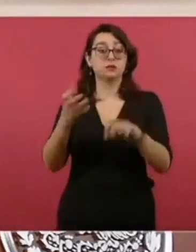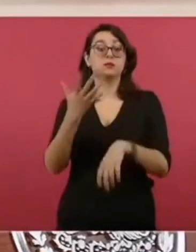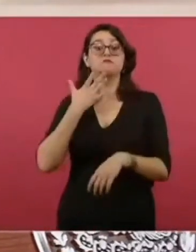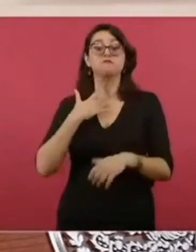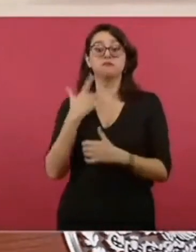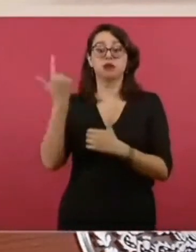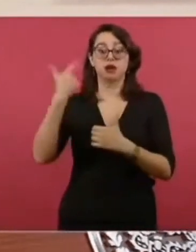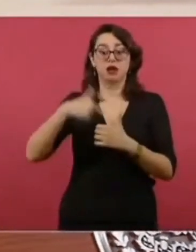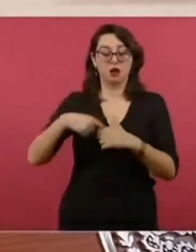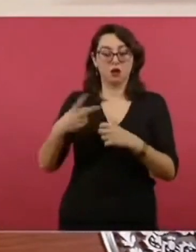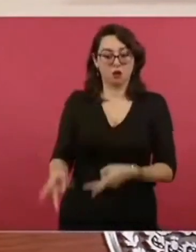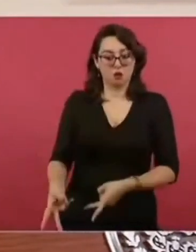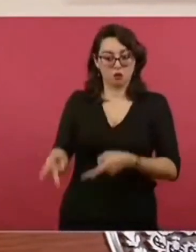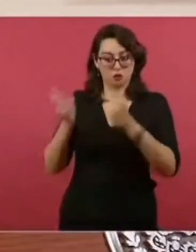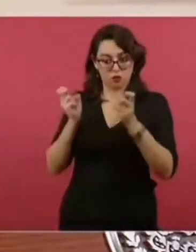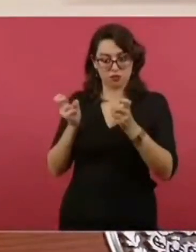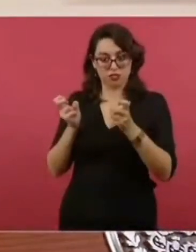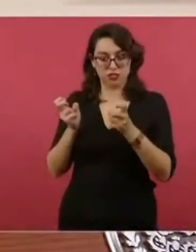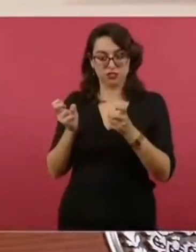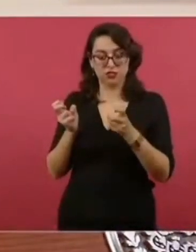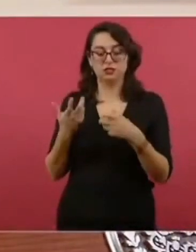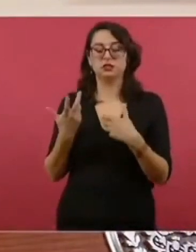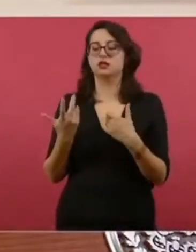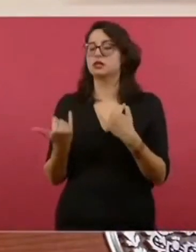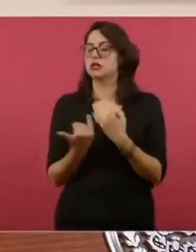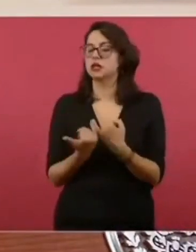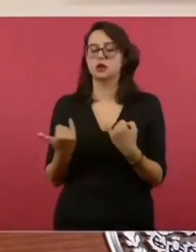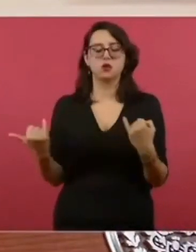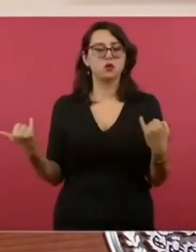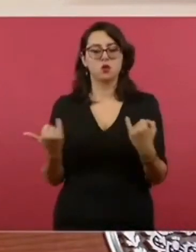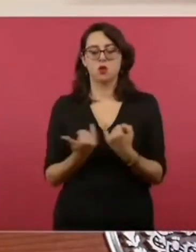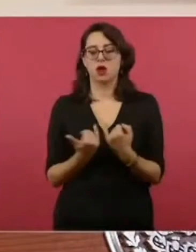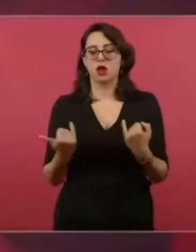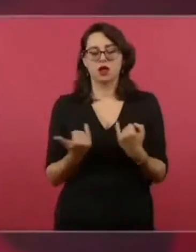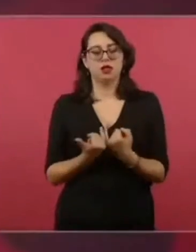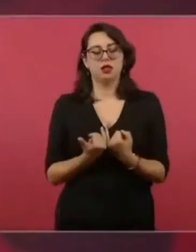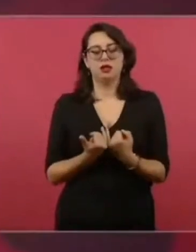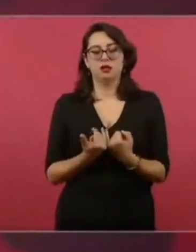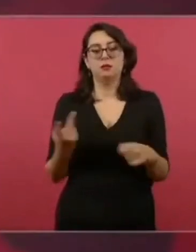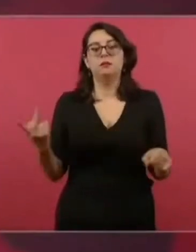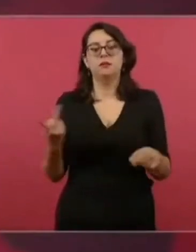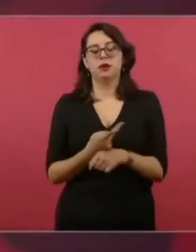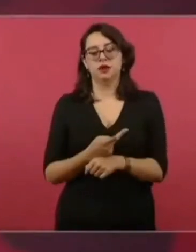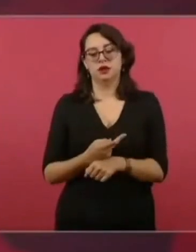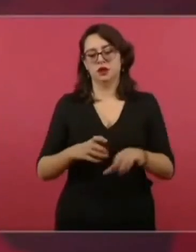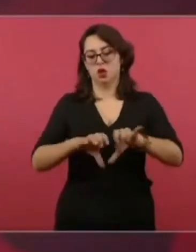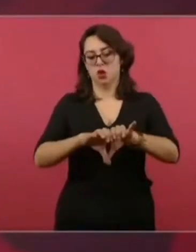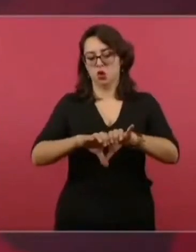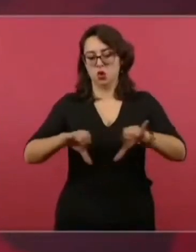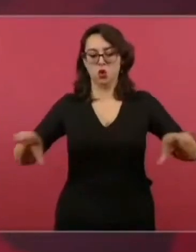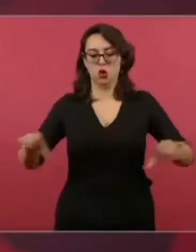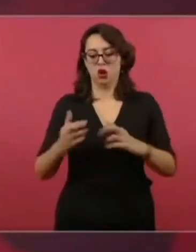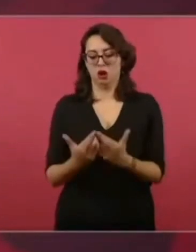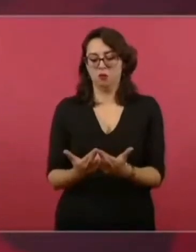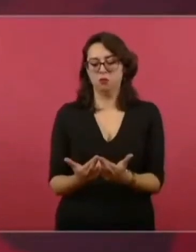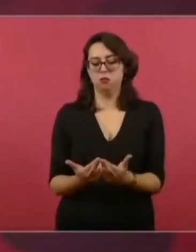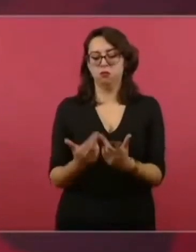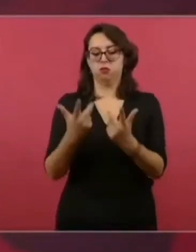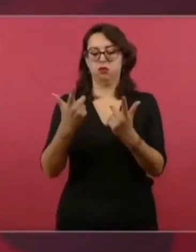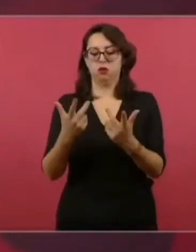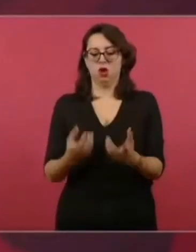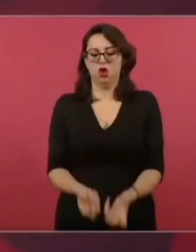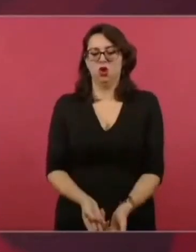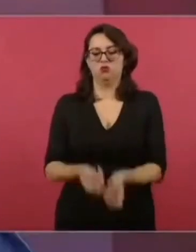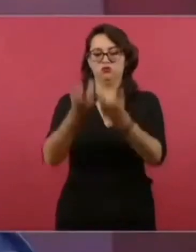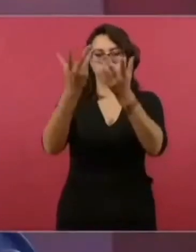los jefes llenaban pipas de